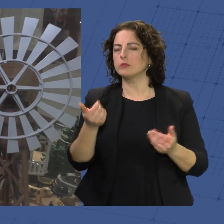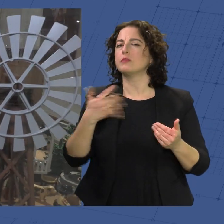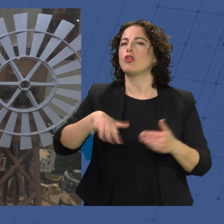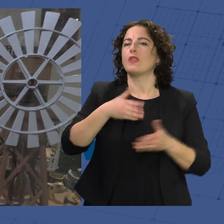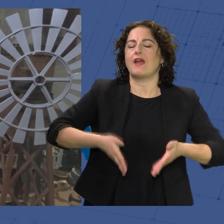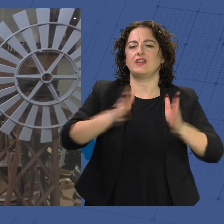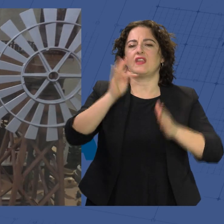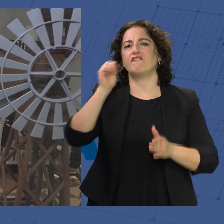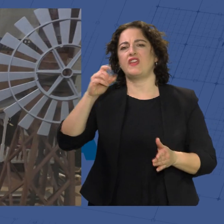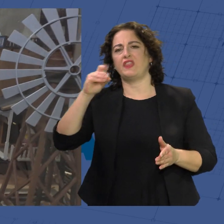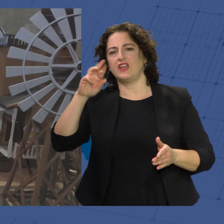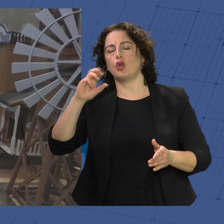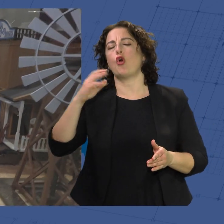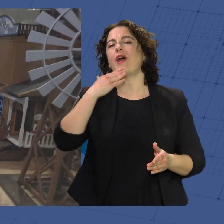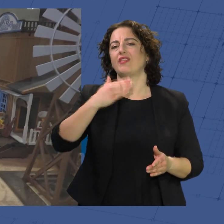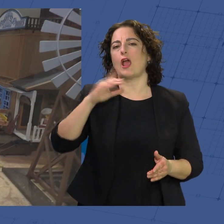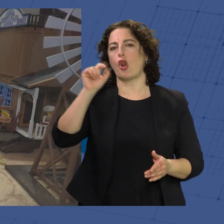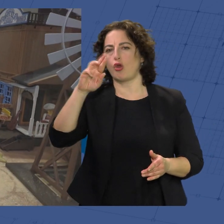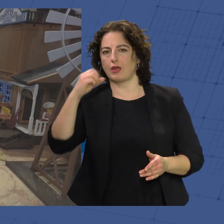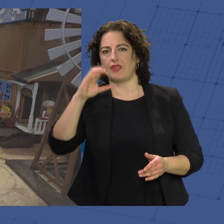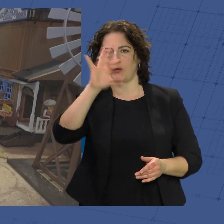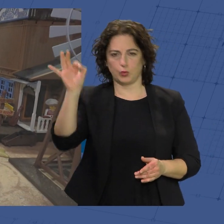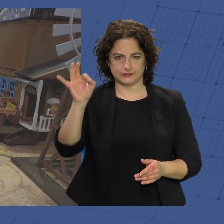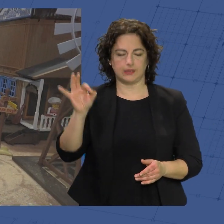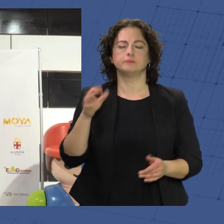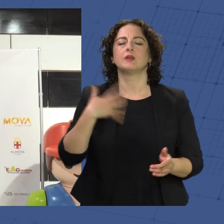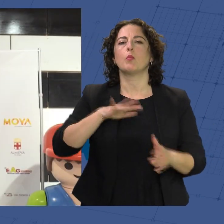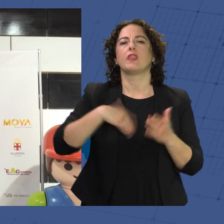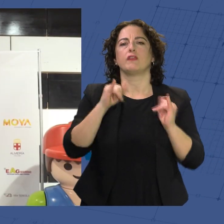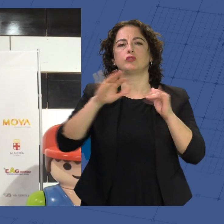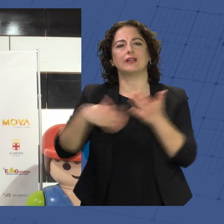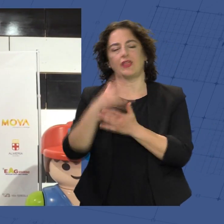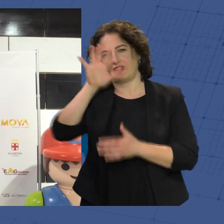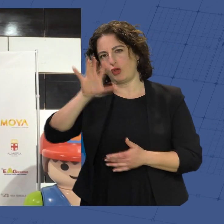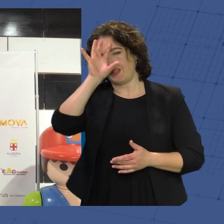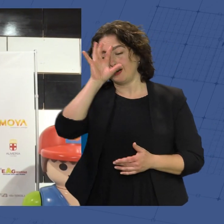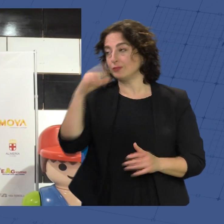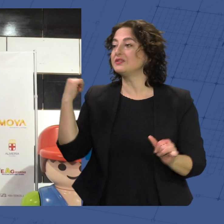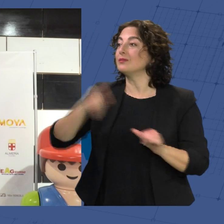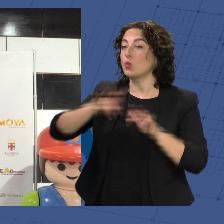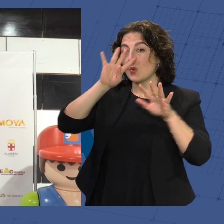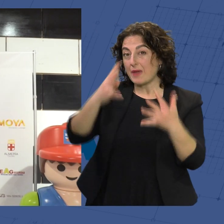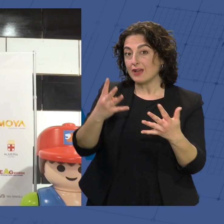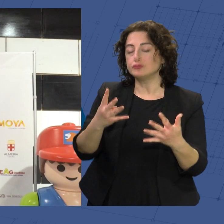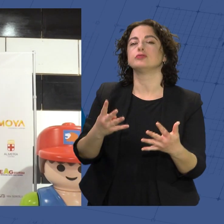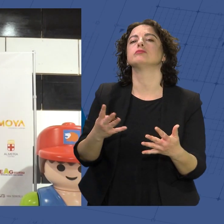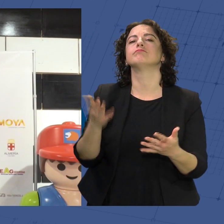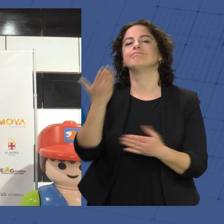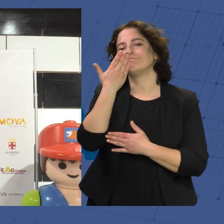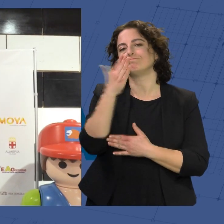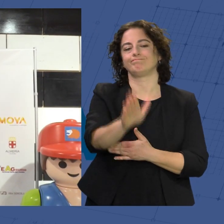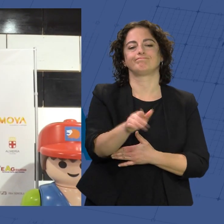Federico García Lorca 50 y que podrá disfrutarse hasta el próximo 5 de enero. Que por noveno año consecutivo nos muestra